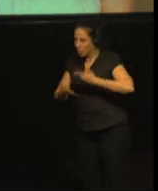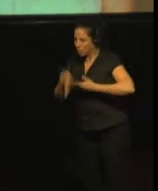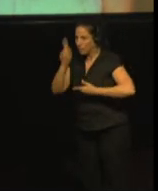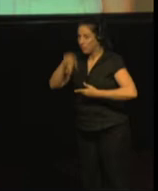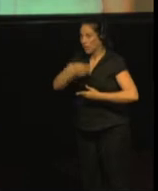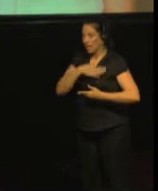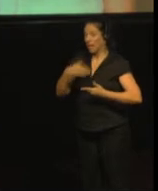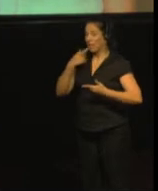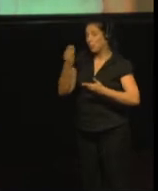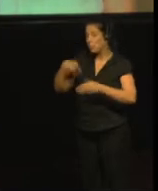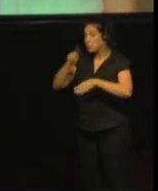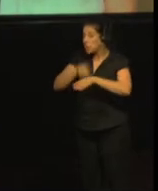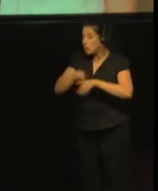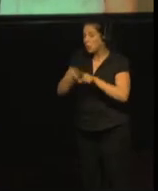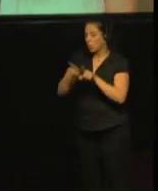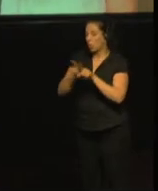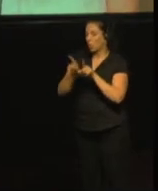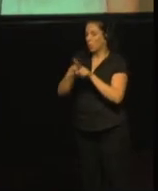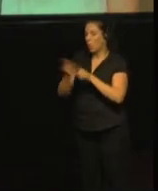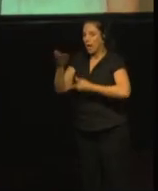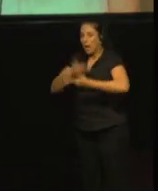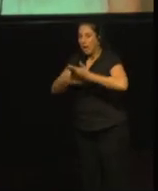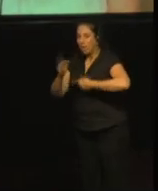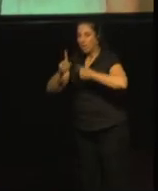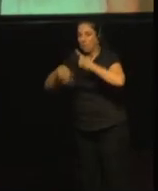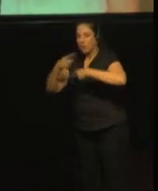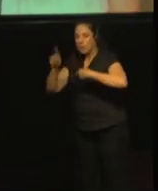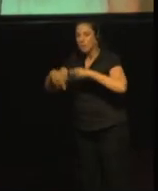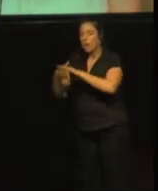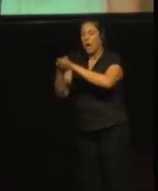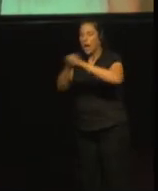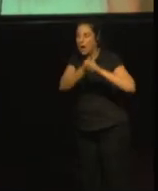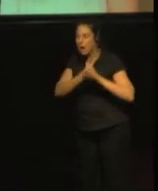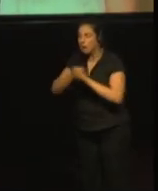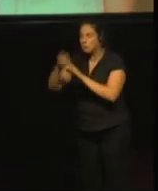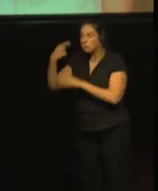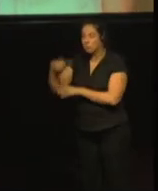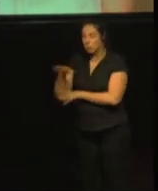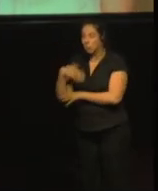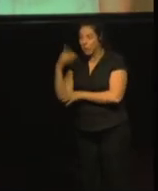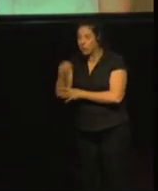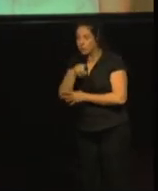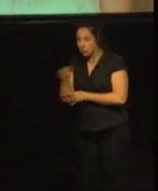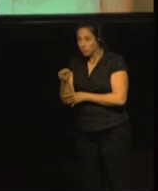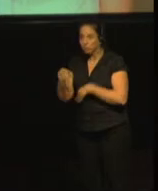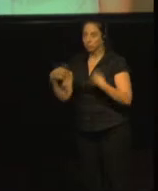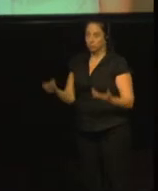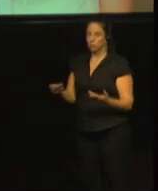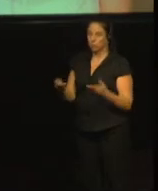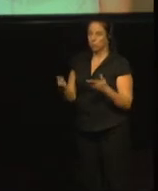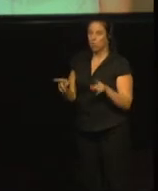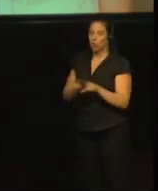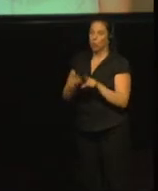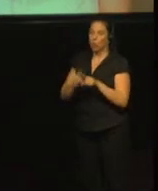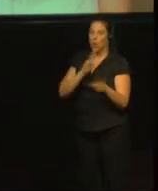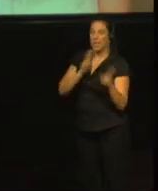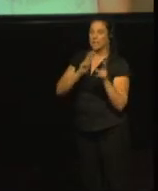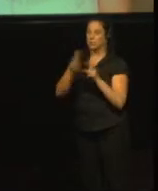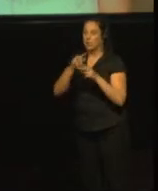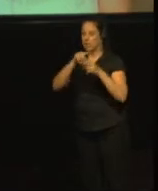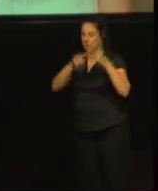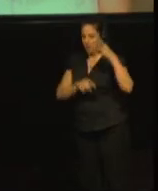relaciones familiares y amistades? Y había tres posibilidades de respuesta. Sí,